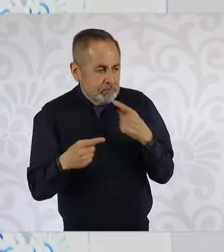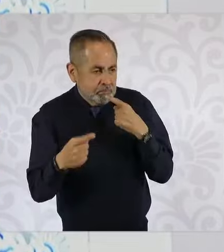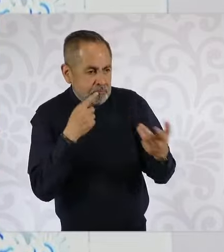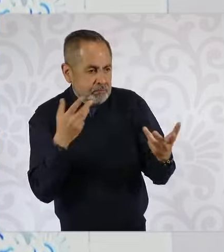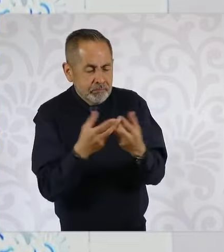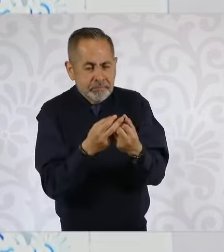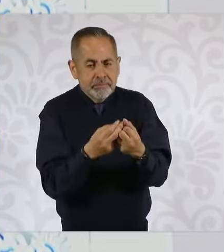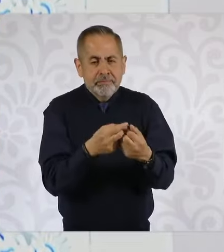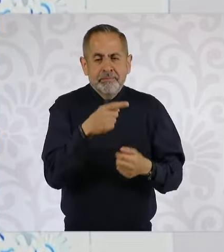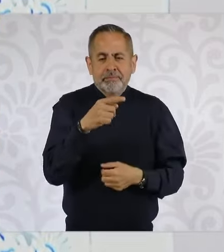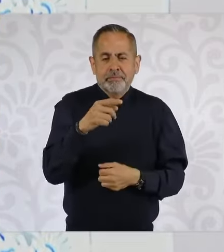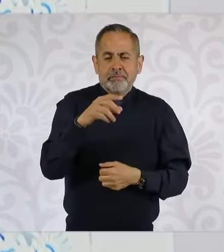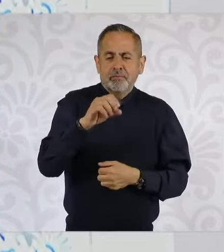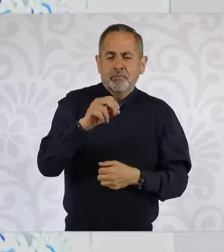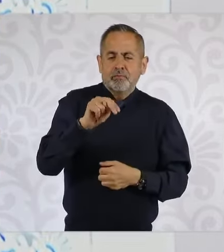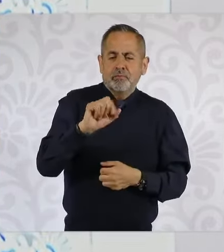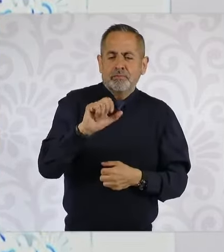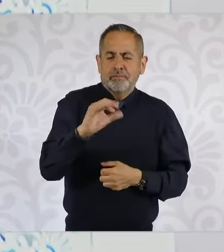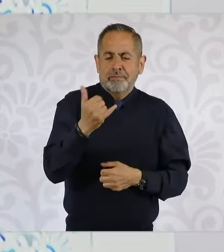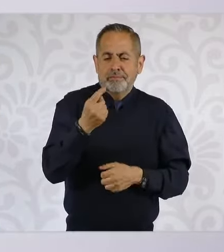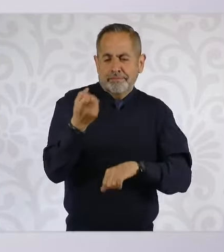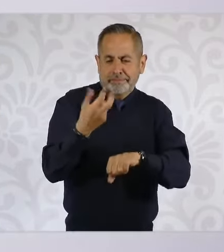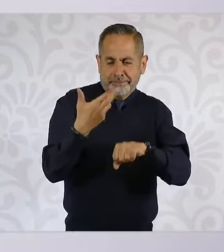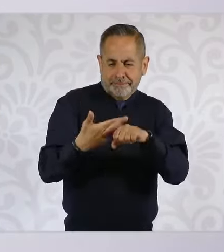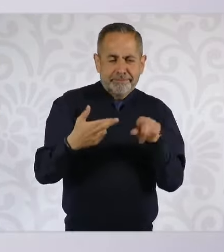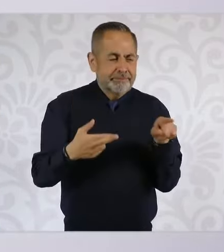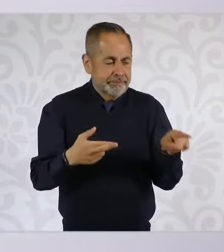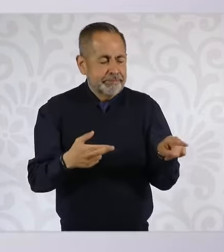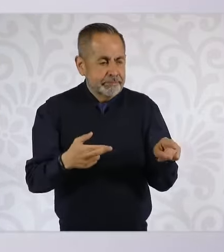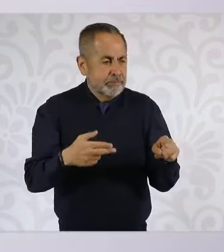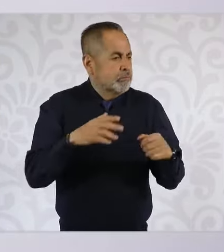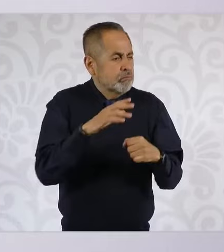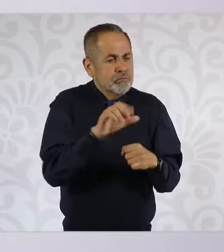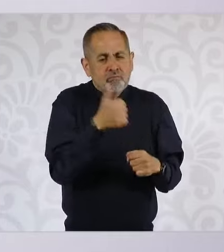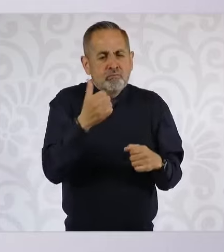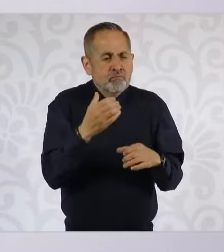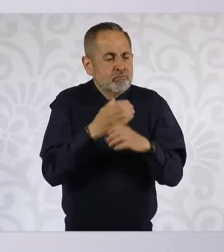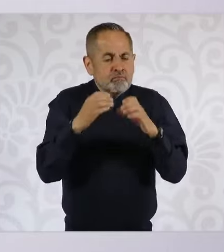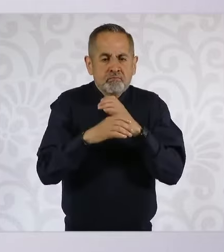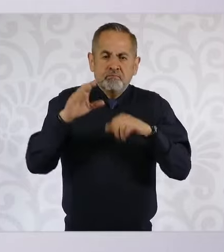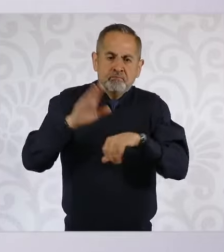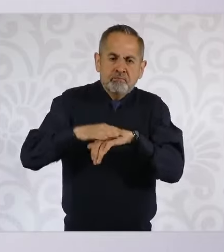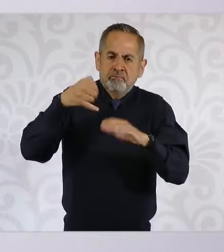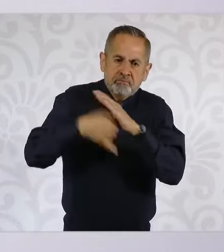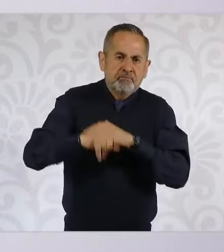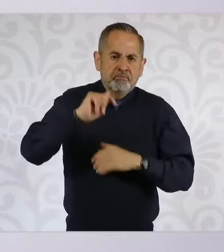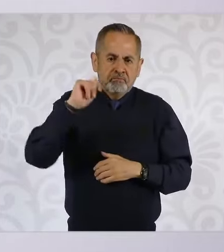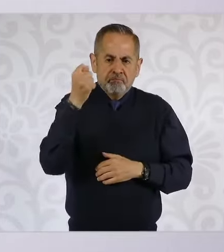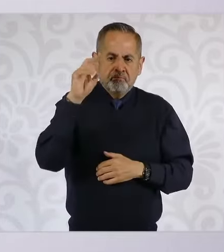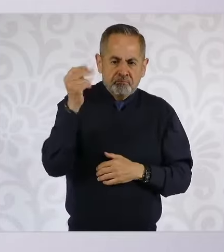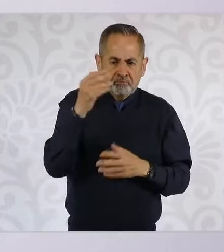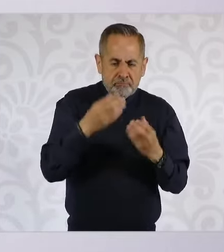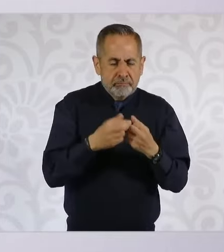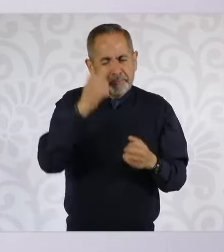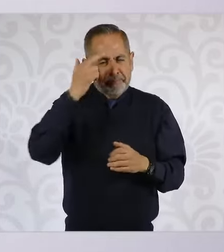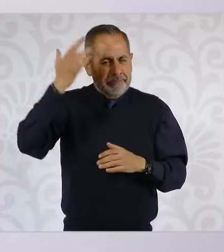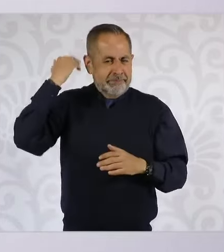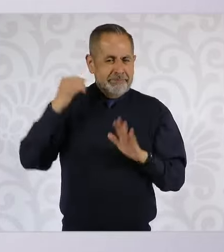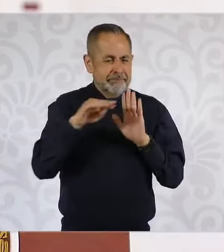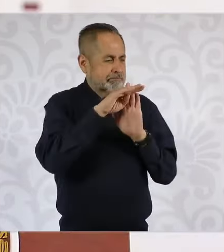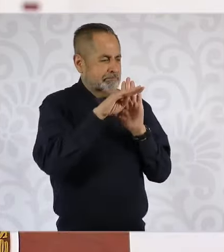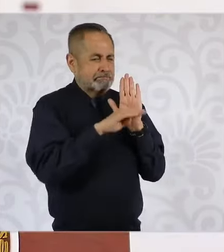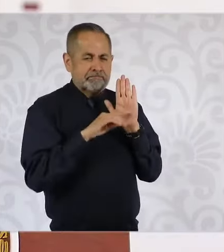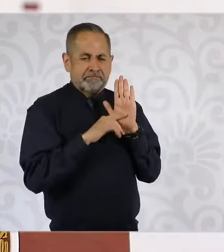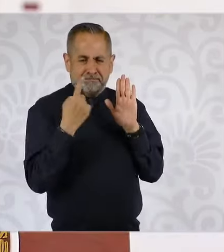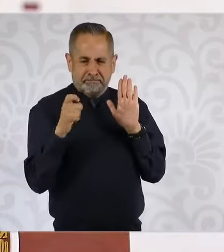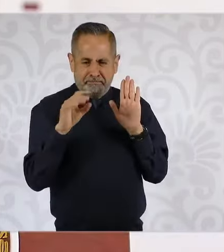otros desarrollos tecnológicos que platicamos también, que presentamos en los 100 puntos en el Zócalo, como